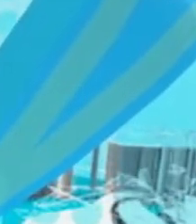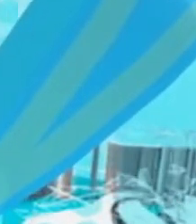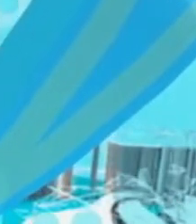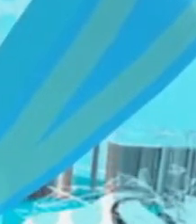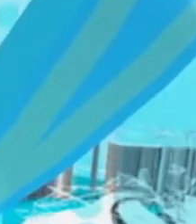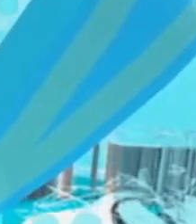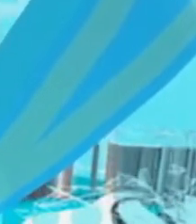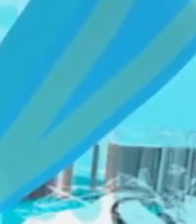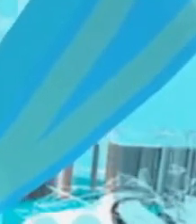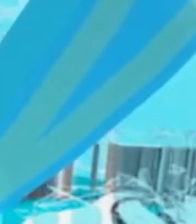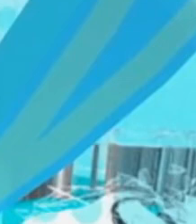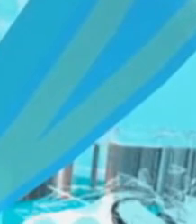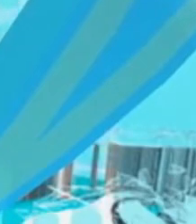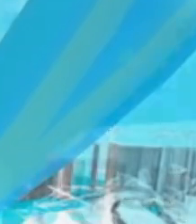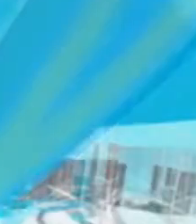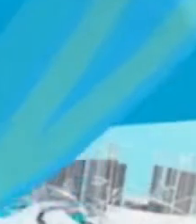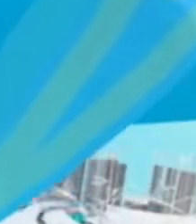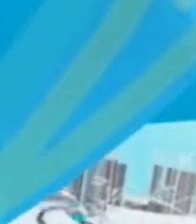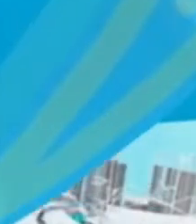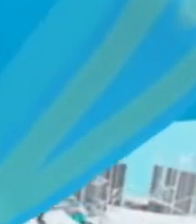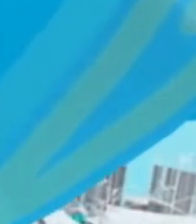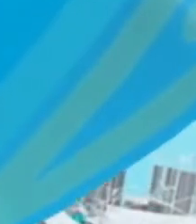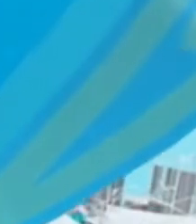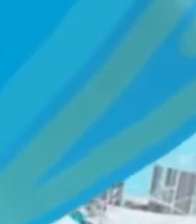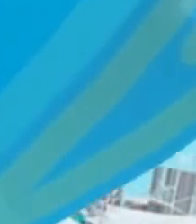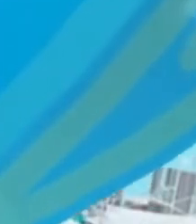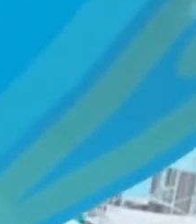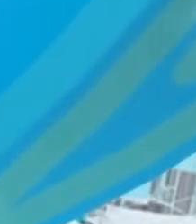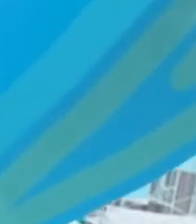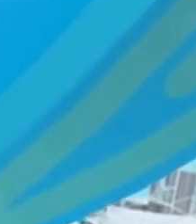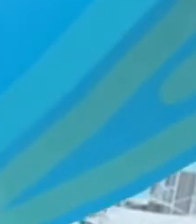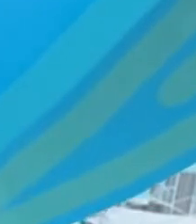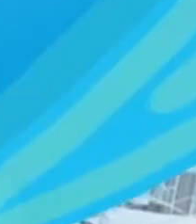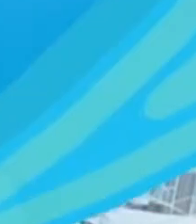Banco Popular presentó El Tipo de Cambio.